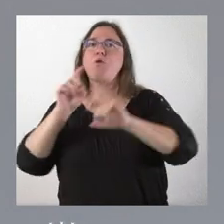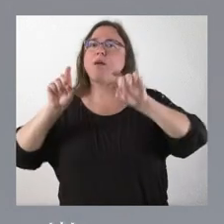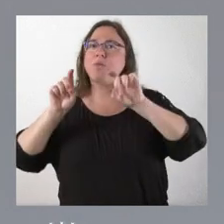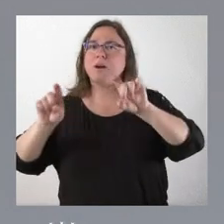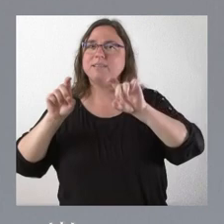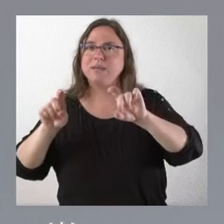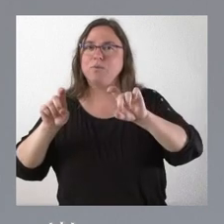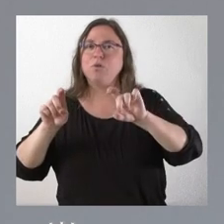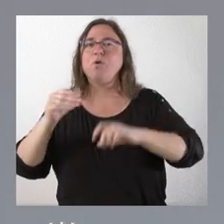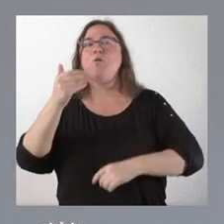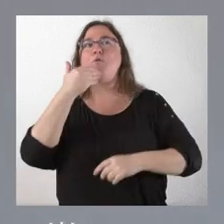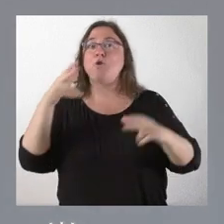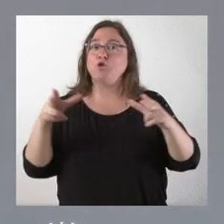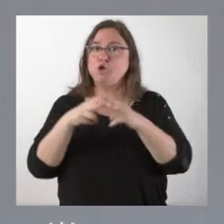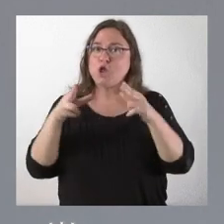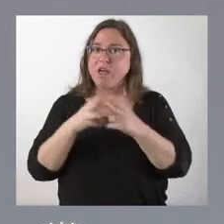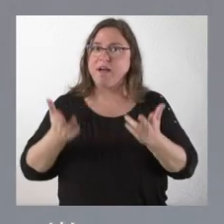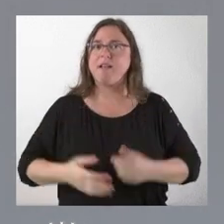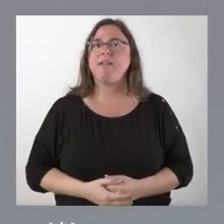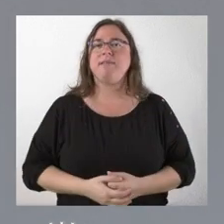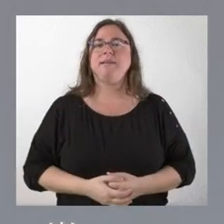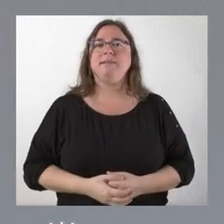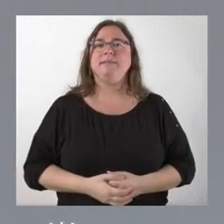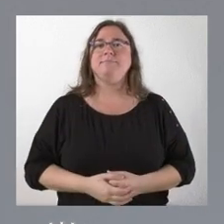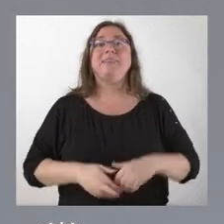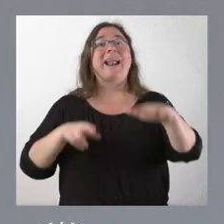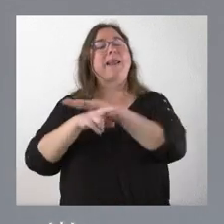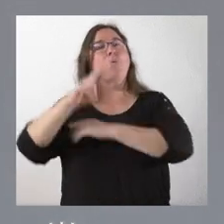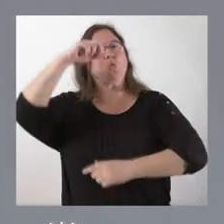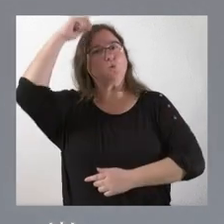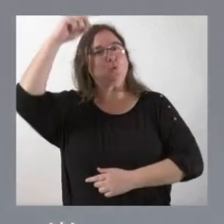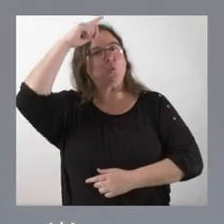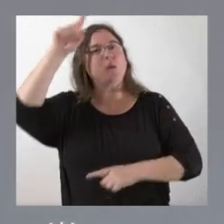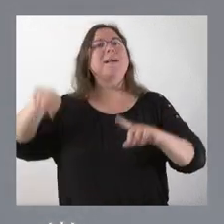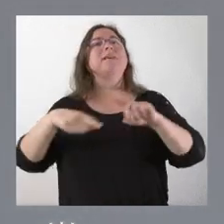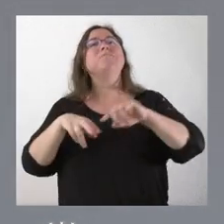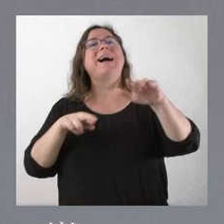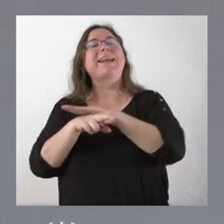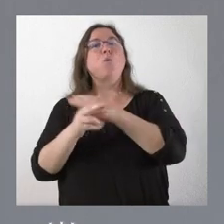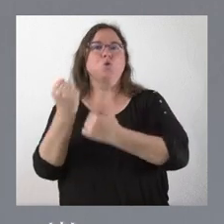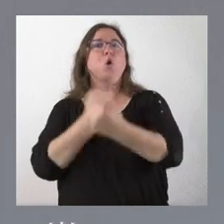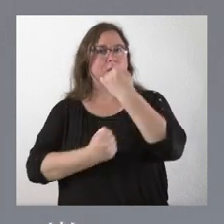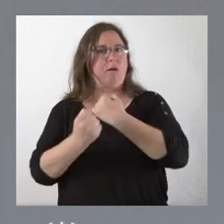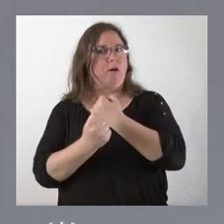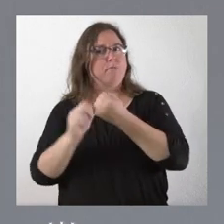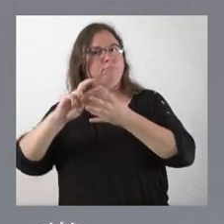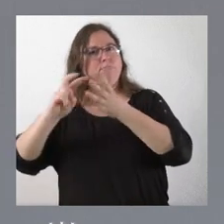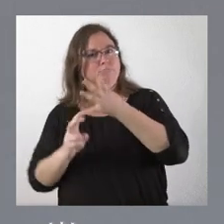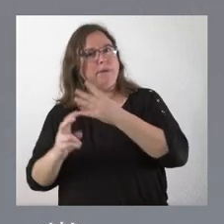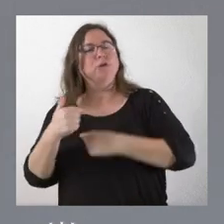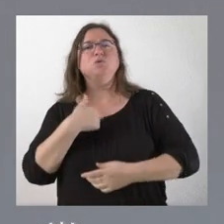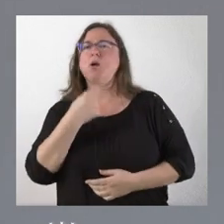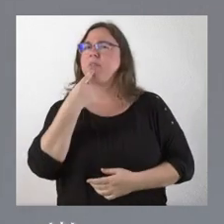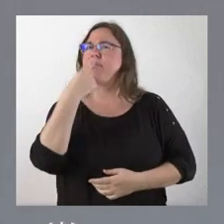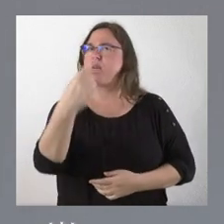social, recurso cultural y recurso económico. Yo siempre digo